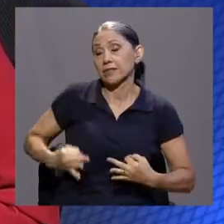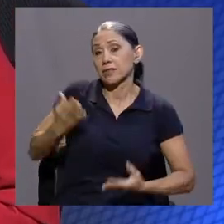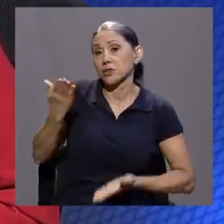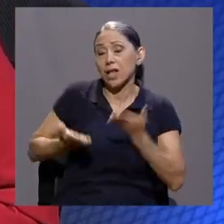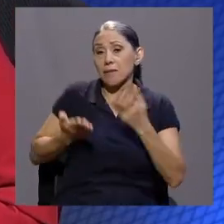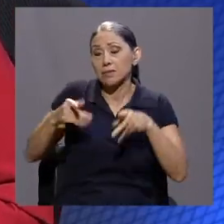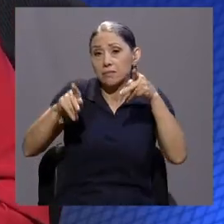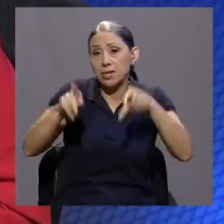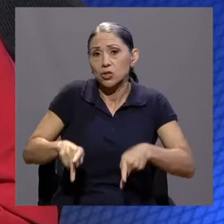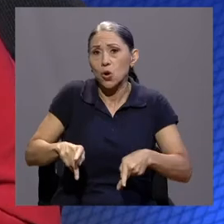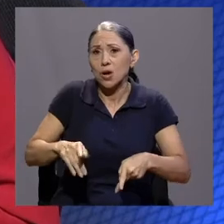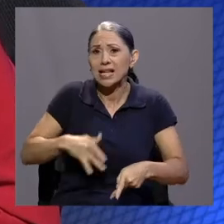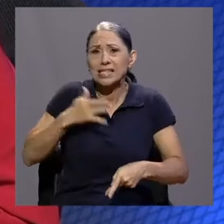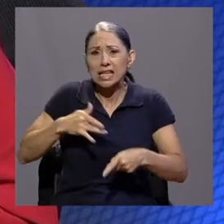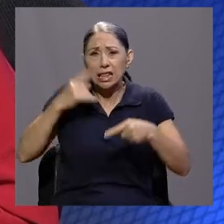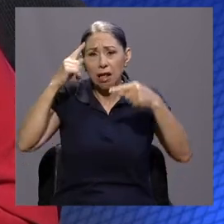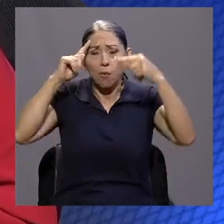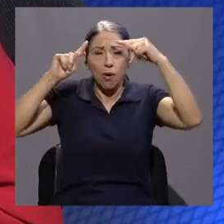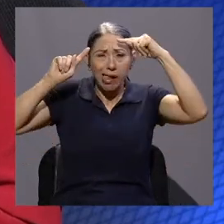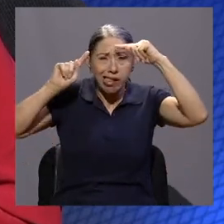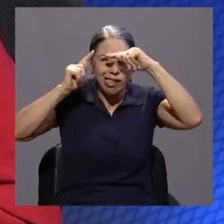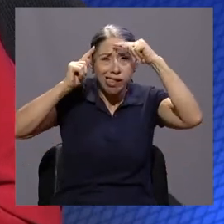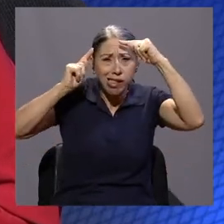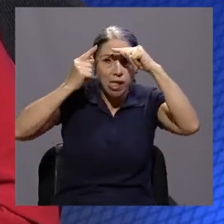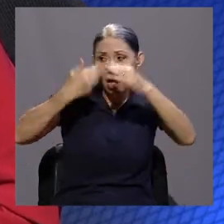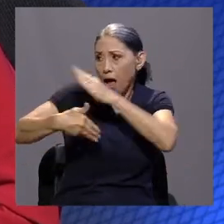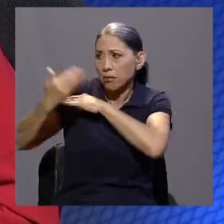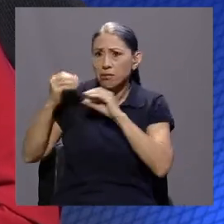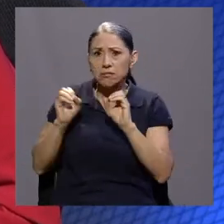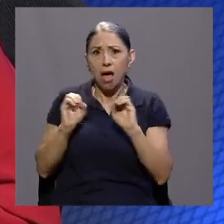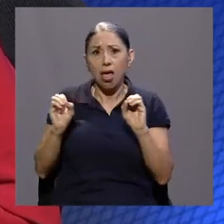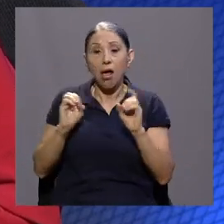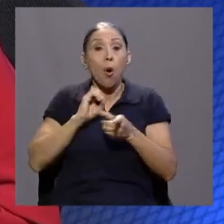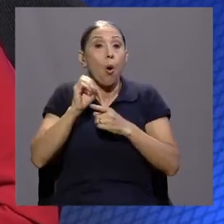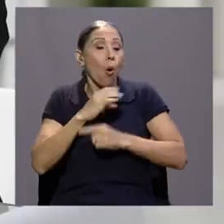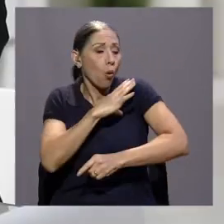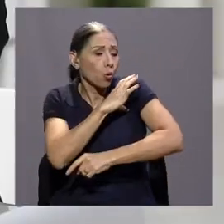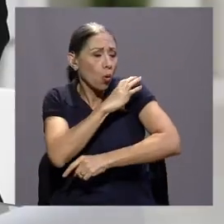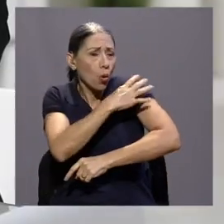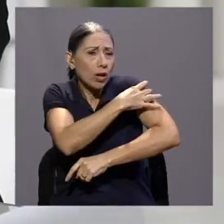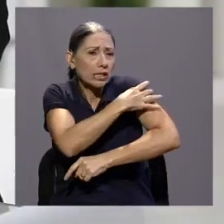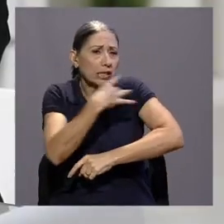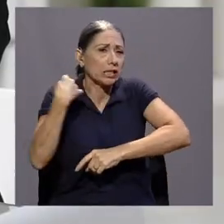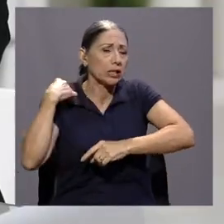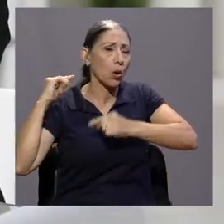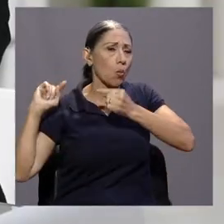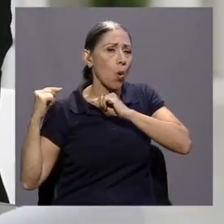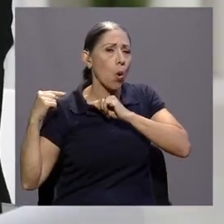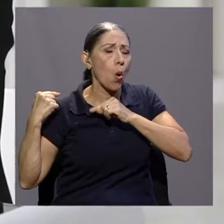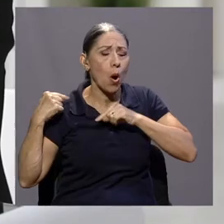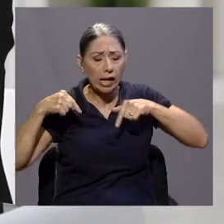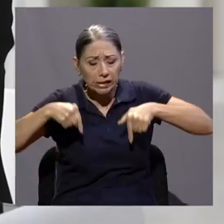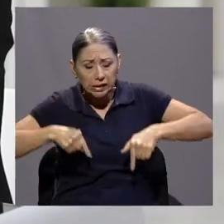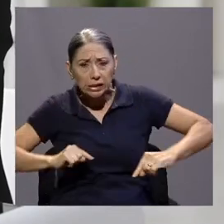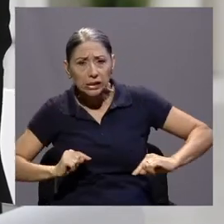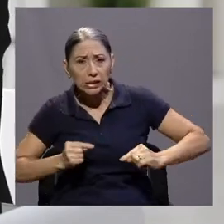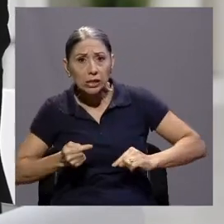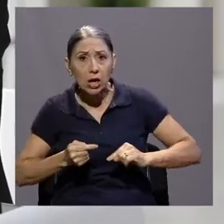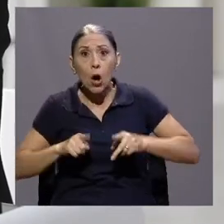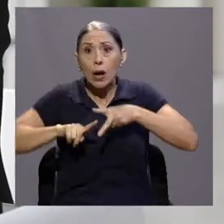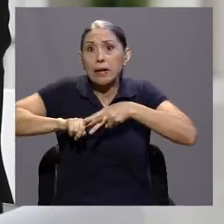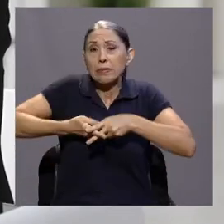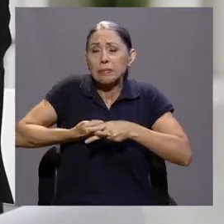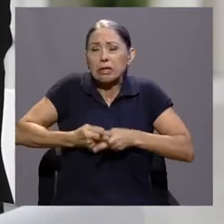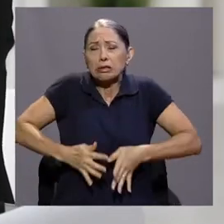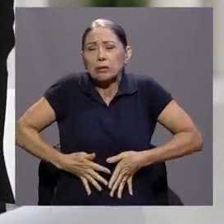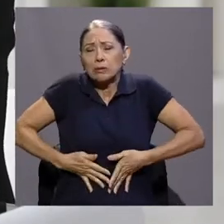a presentar migrañas cuando no las tenía, dolores musculares en las espaldas, en las piernas. Empezamos con las gastritis,